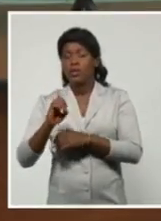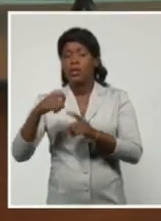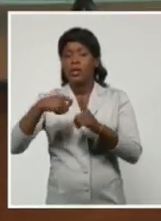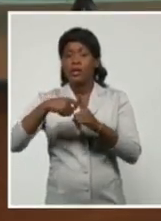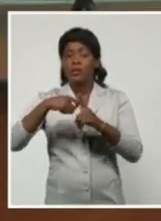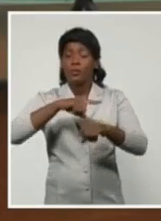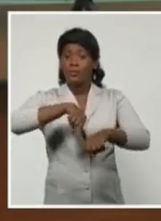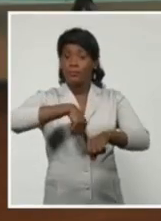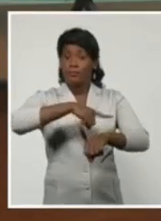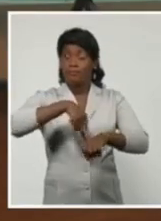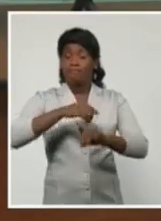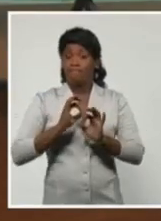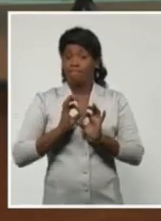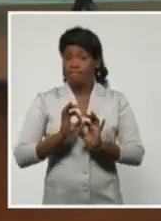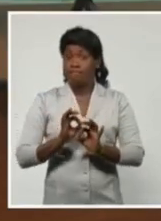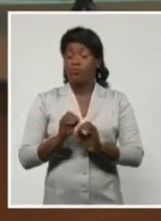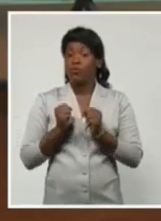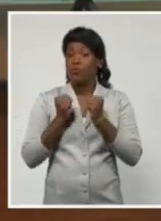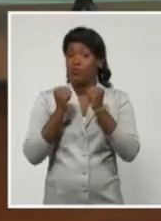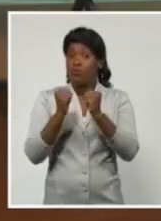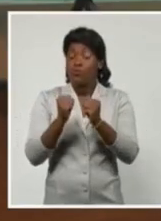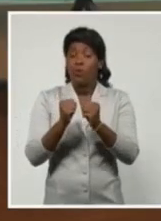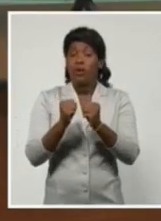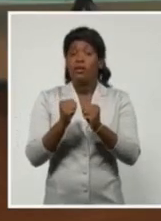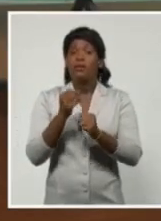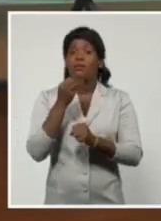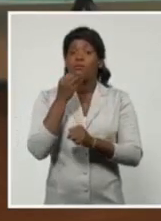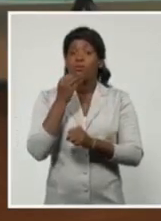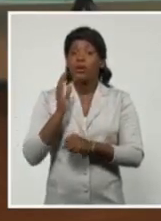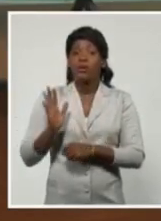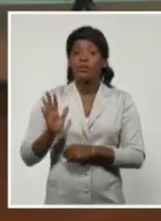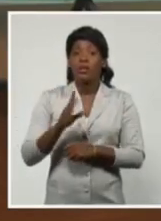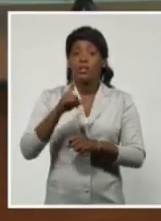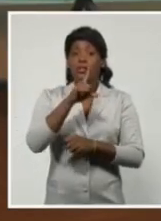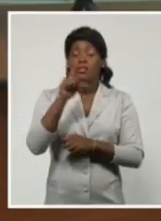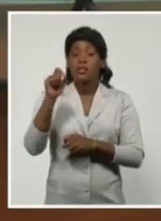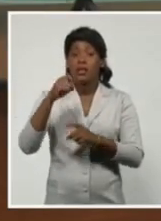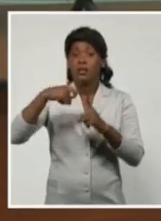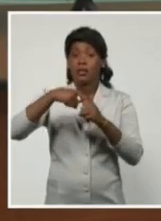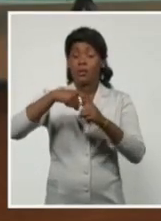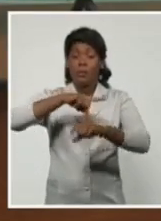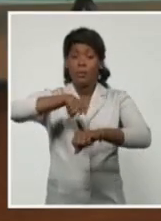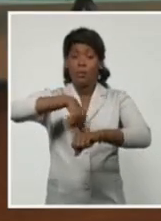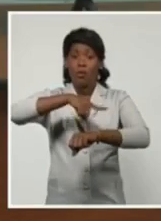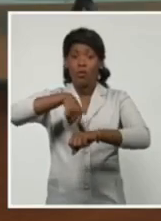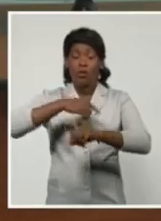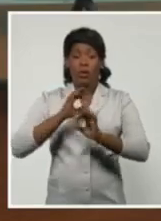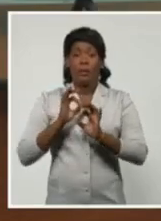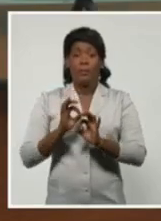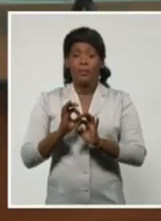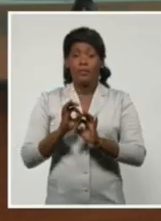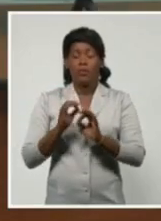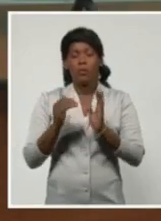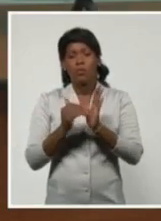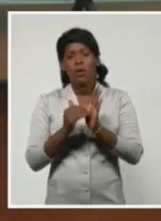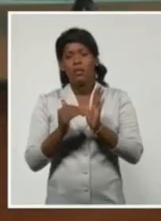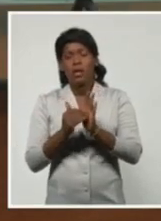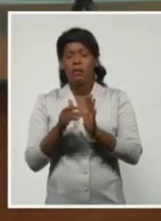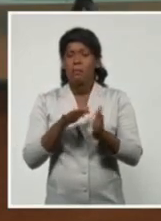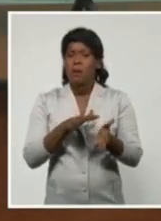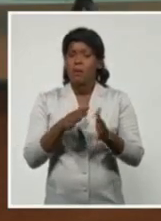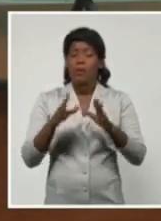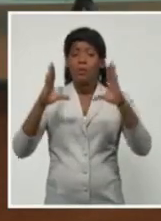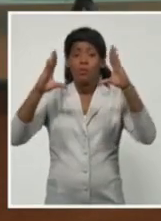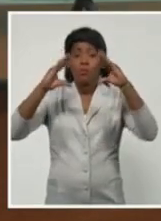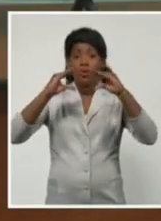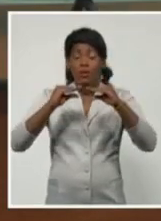por hora, con rachas superiores, se pueden llegar a más de 100 kilómetros por hora. Desde el final de la tarde y en la noche,